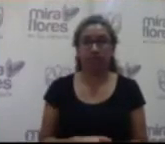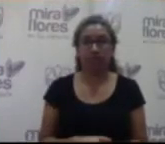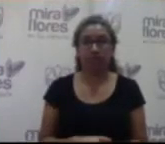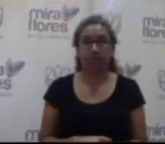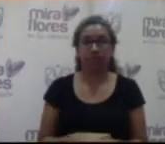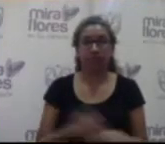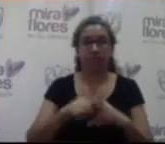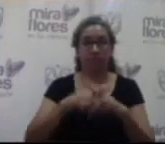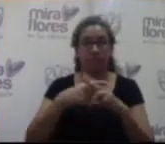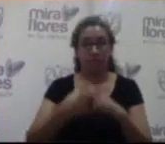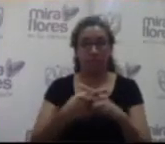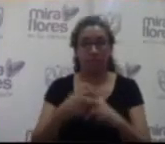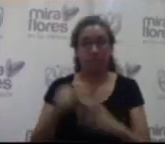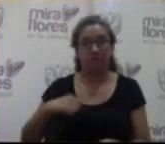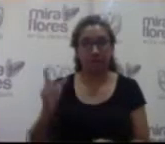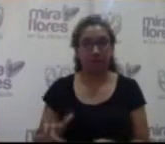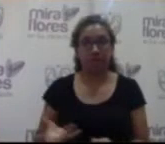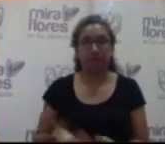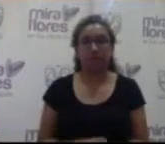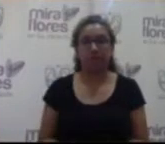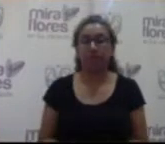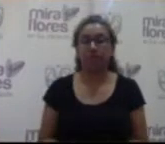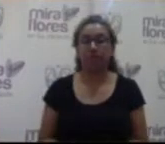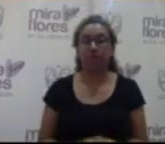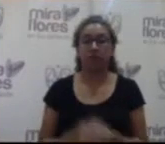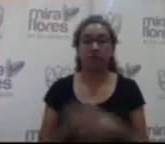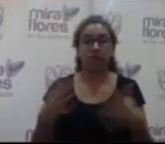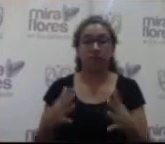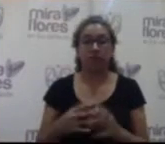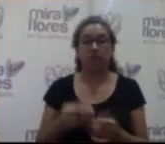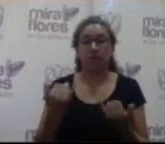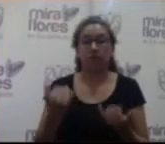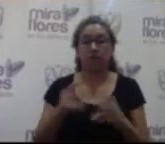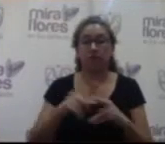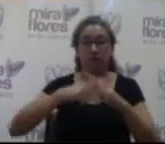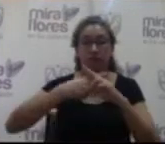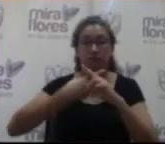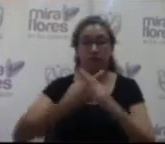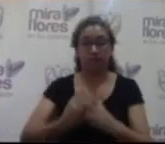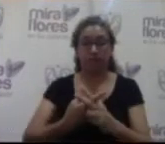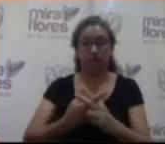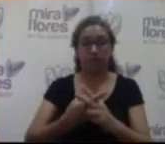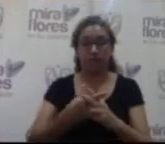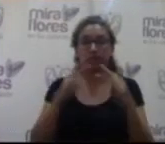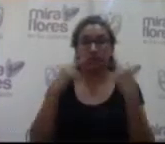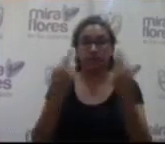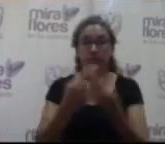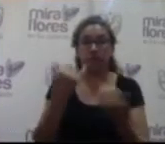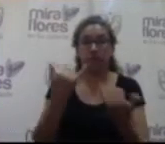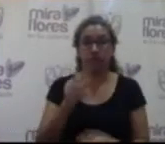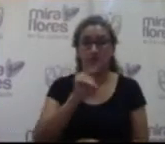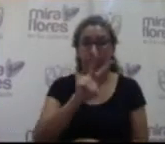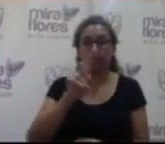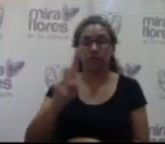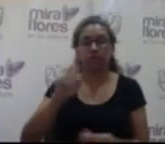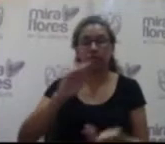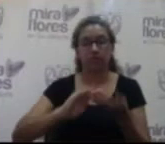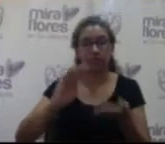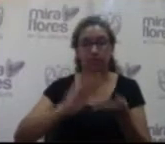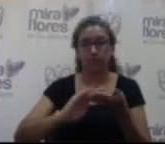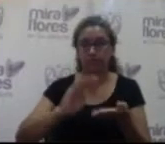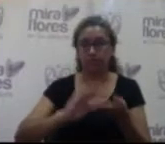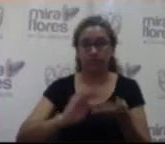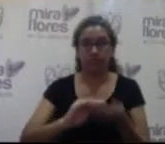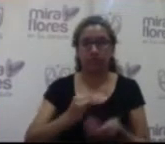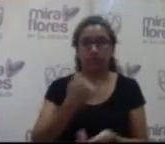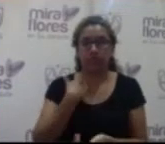Ay, con el señor alcalde. Muy bien, con el cuero un reglamentario vamos con instalada la sesión. Hoy es 21 de diciembre, perdón, hago la